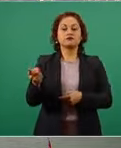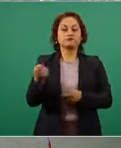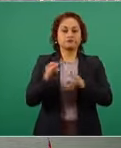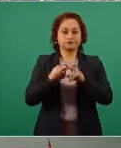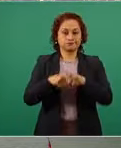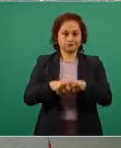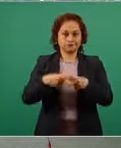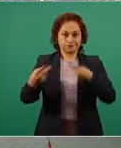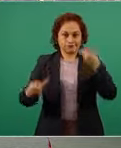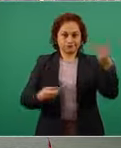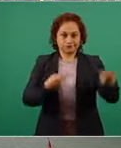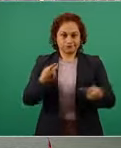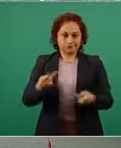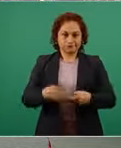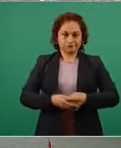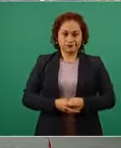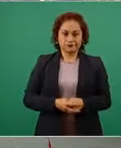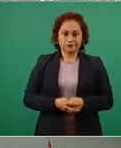Argentina